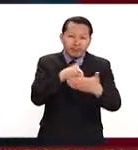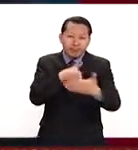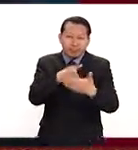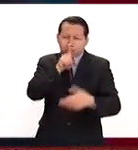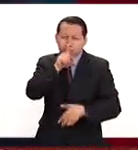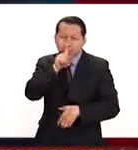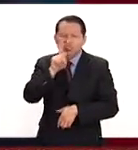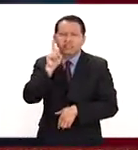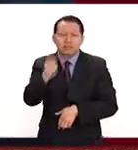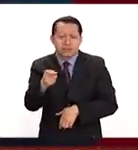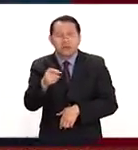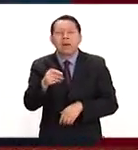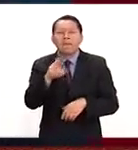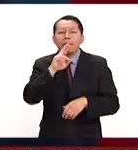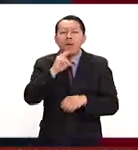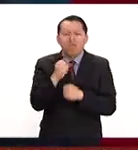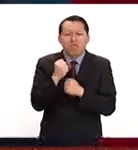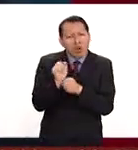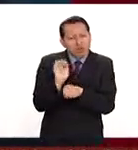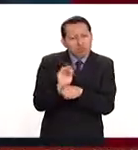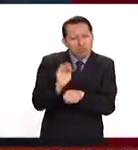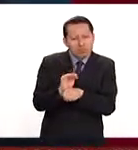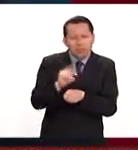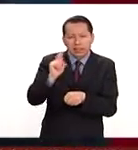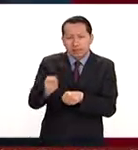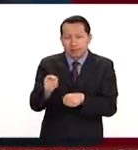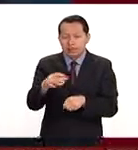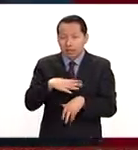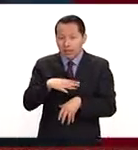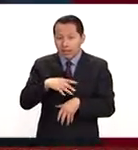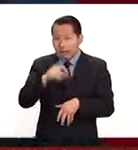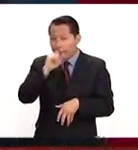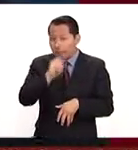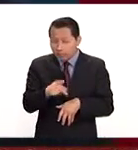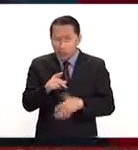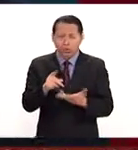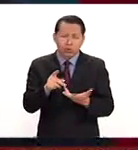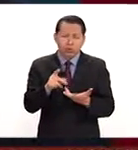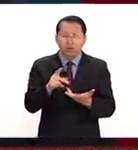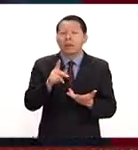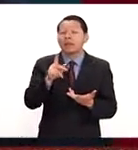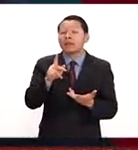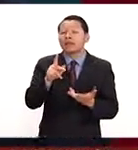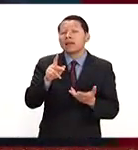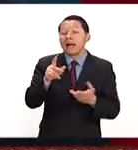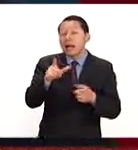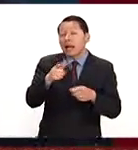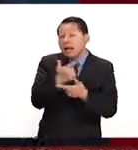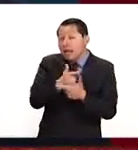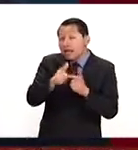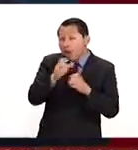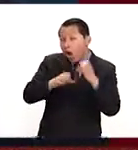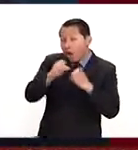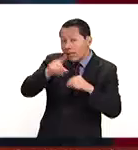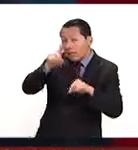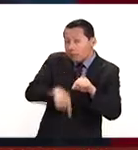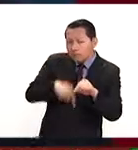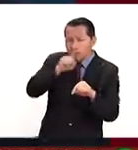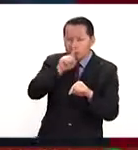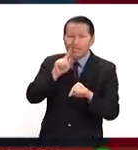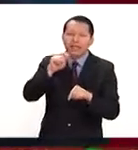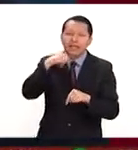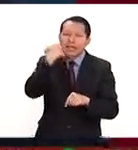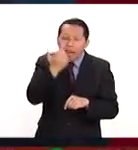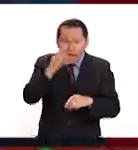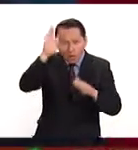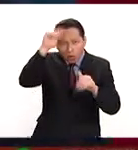potenciar las exportaciones. También han dicho que no necesariamente son antilibre comercio, sino que quieren un acuerdo más justo. Así que